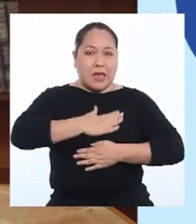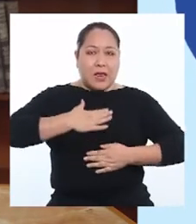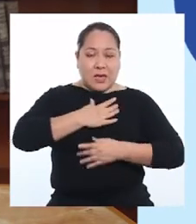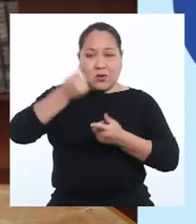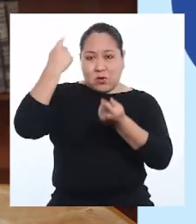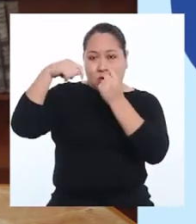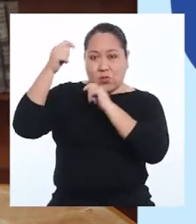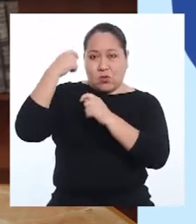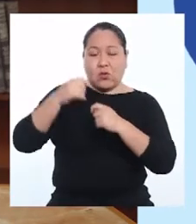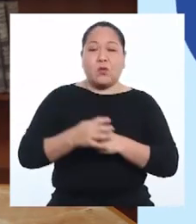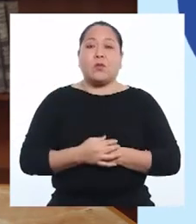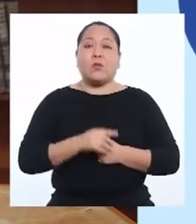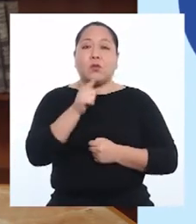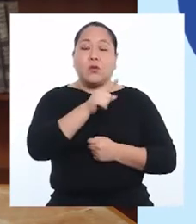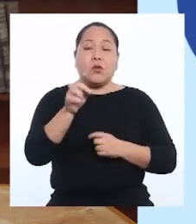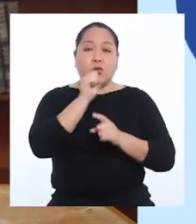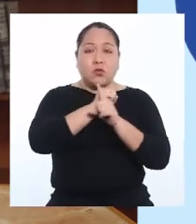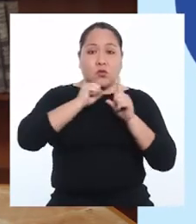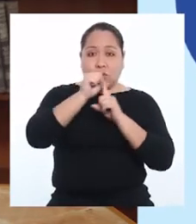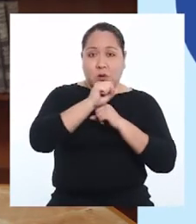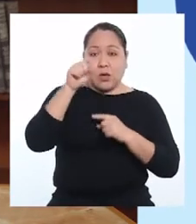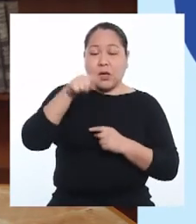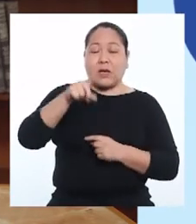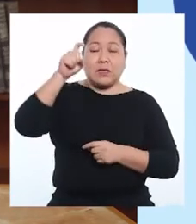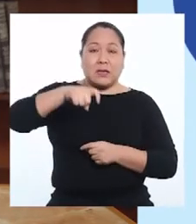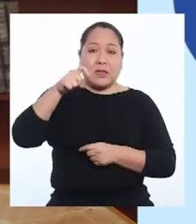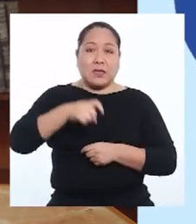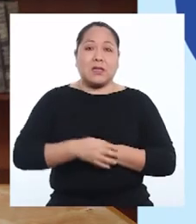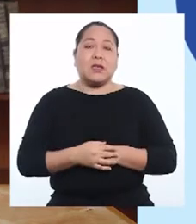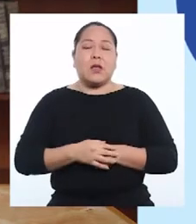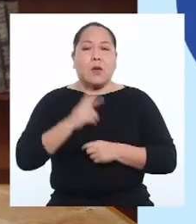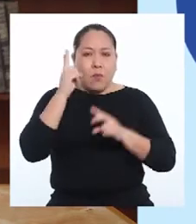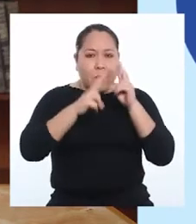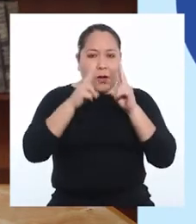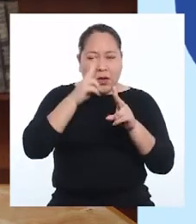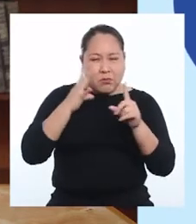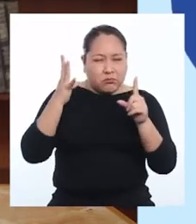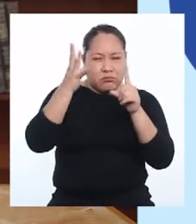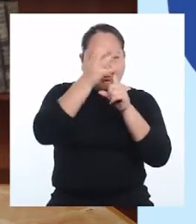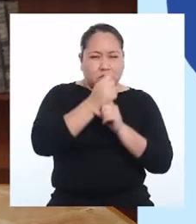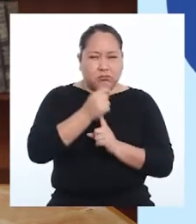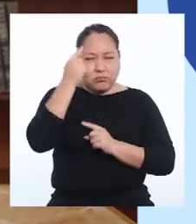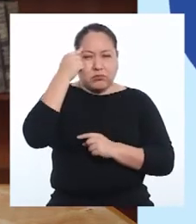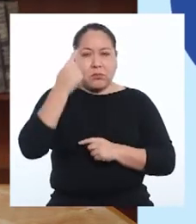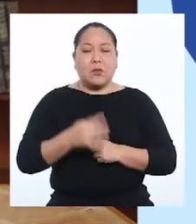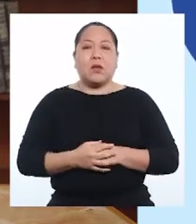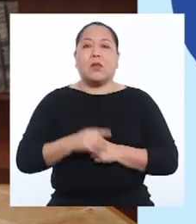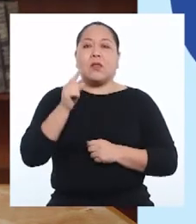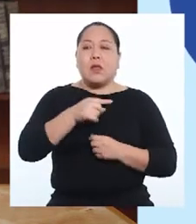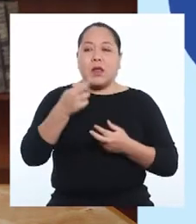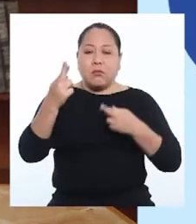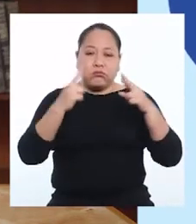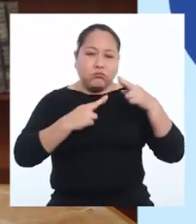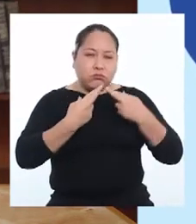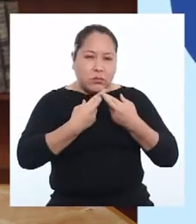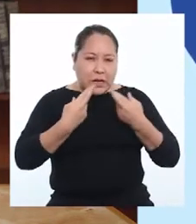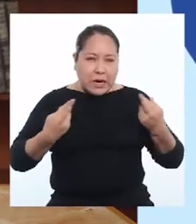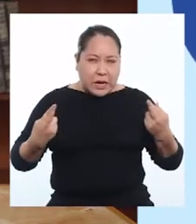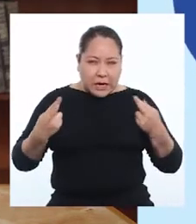y turismo. Como sociedad, es necesario tomar conciencia de la relación